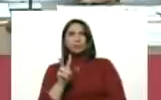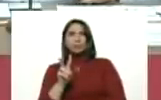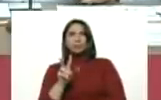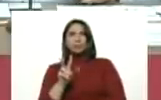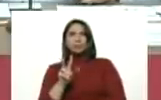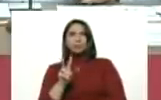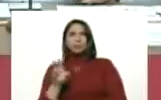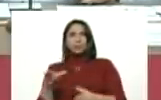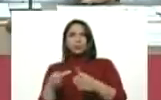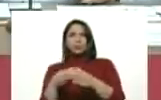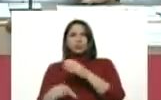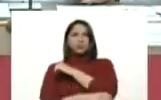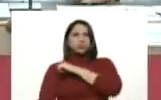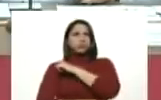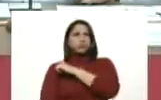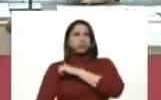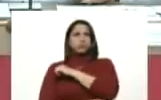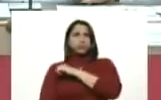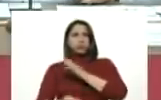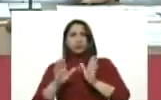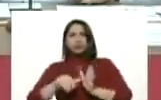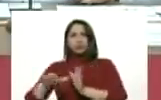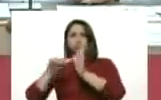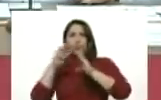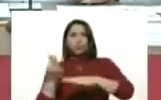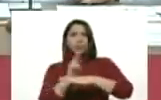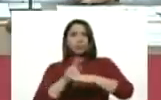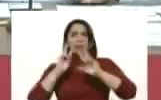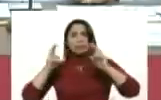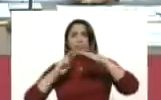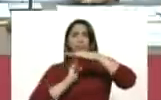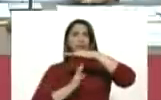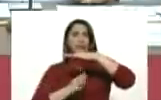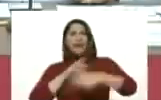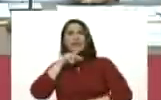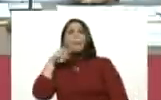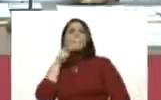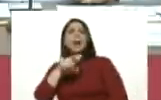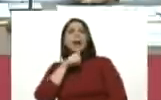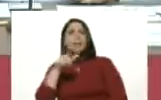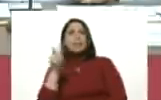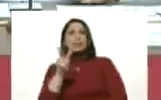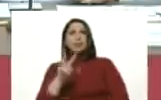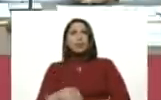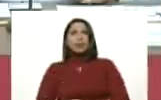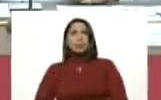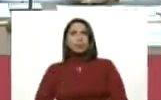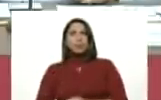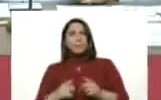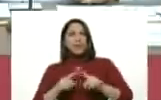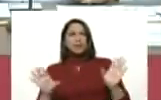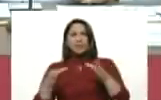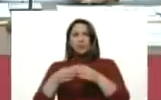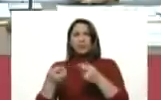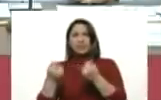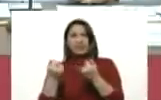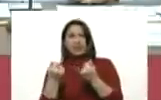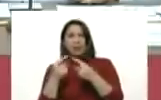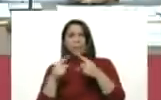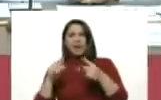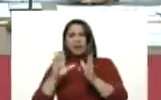un club de estafadores que utilizan el tema de la migración para hablar mal de Venezuela y para reunir dinero para